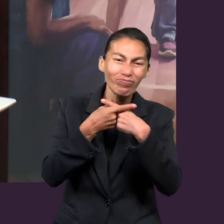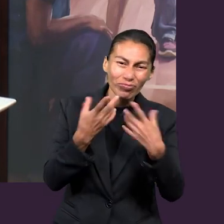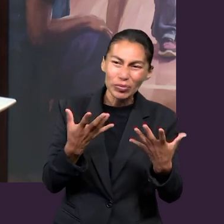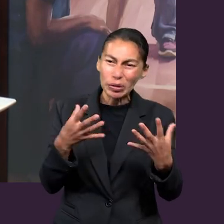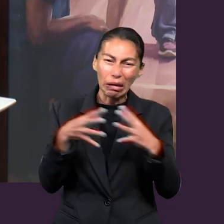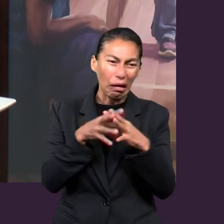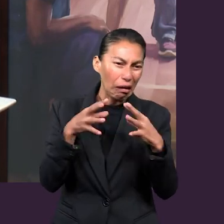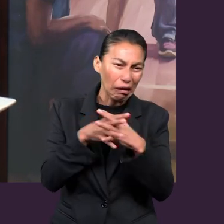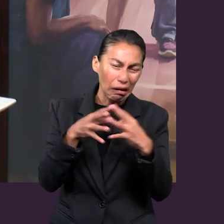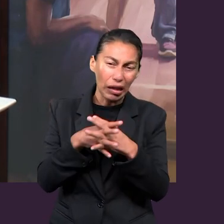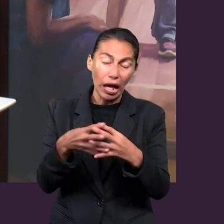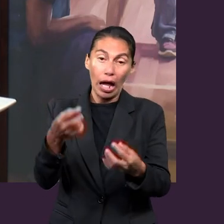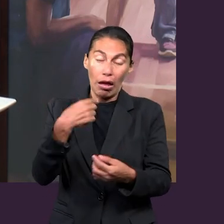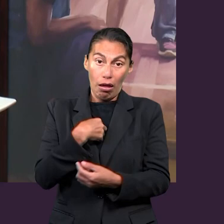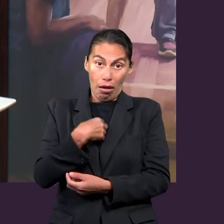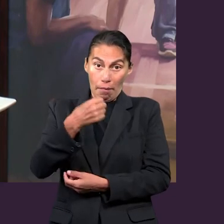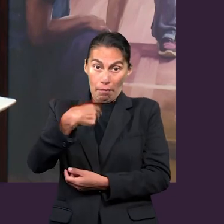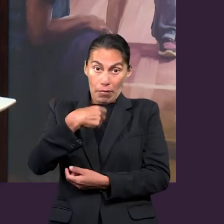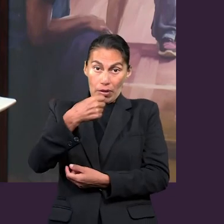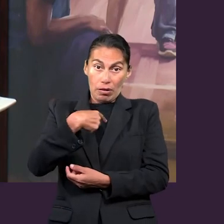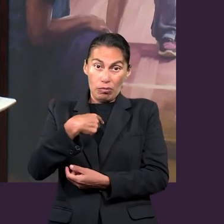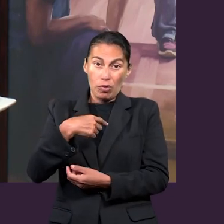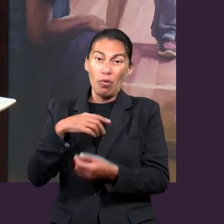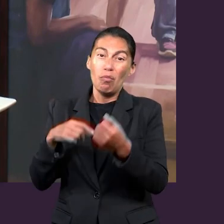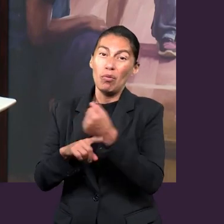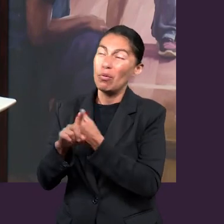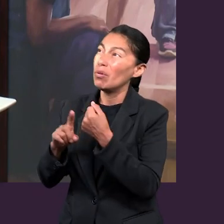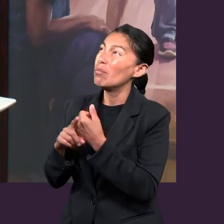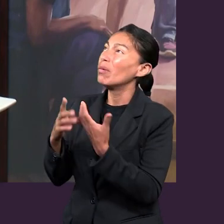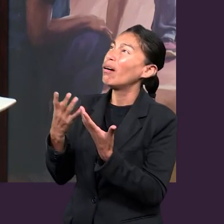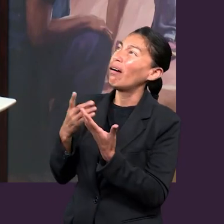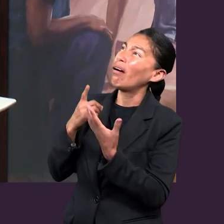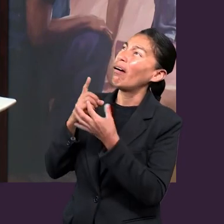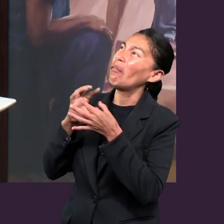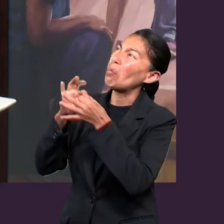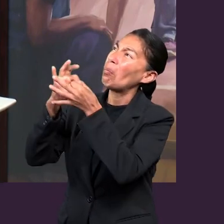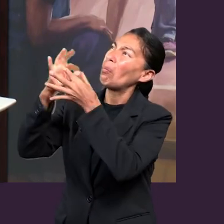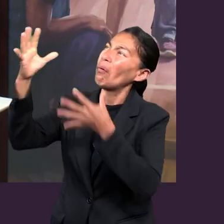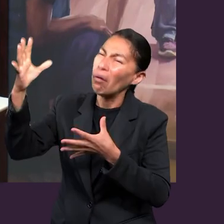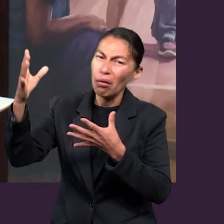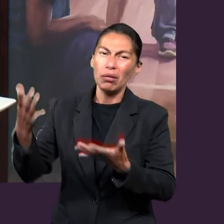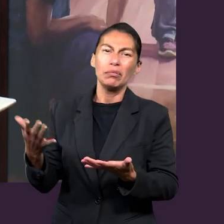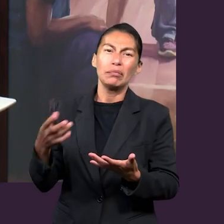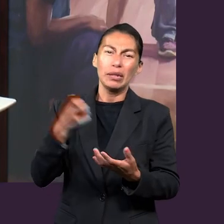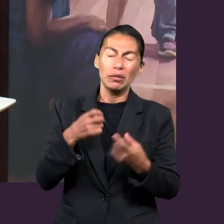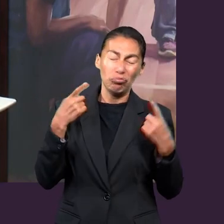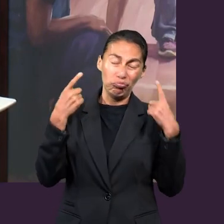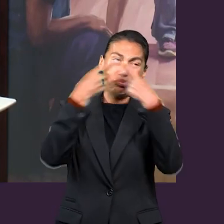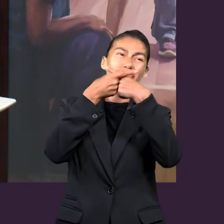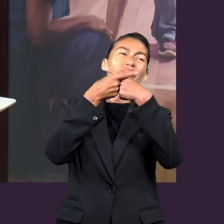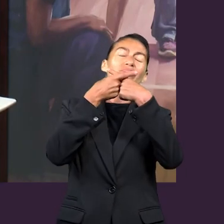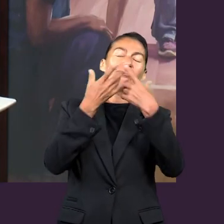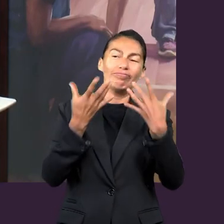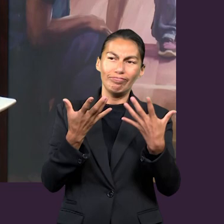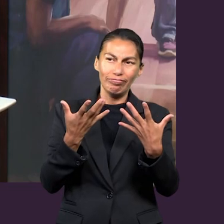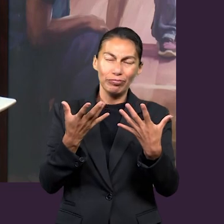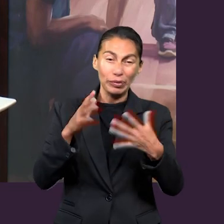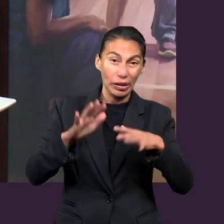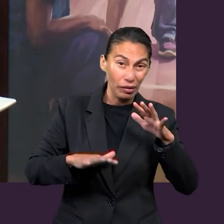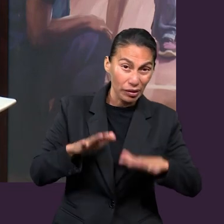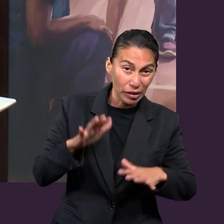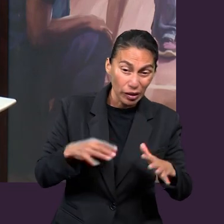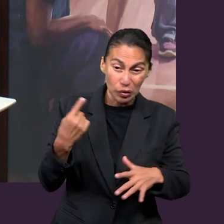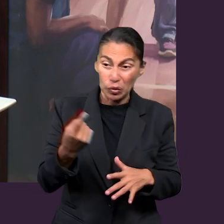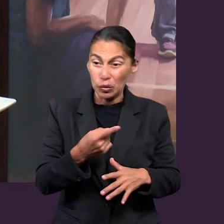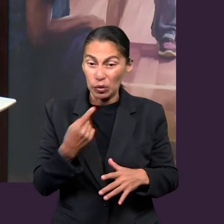traiga problemas no solamente con nosotros mismos, sino problemas con Dios, eso nos da como un choque. Y hay